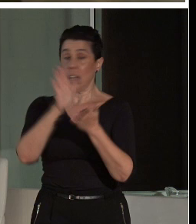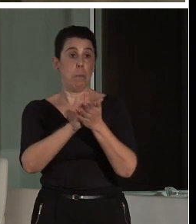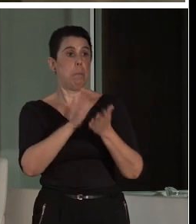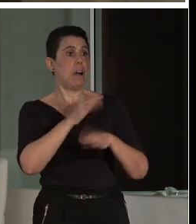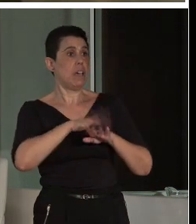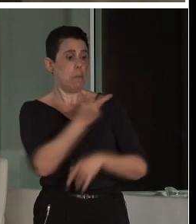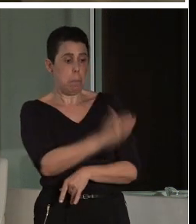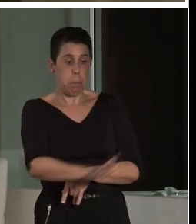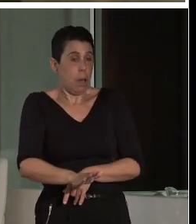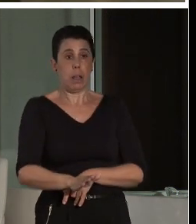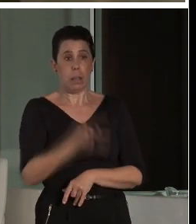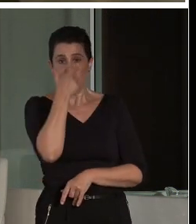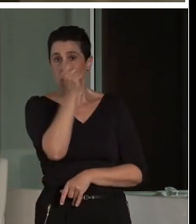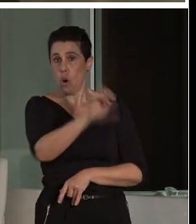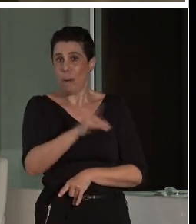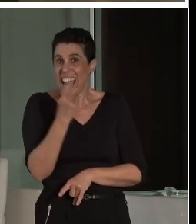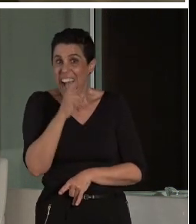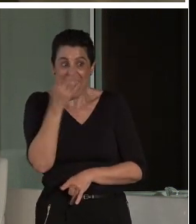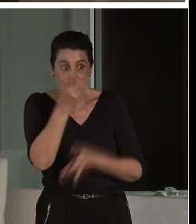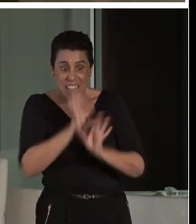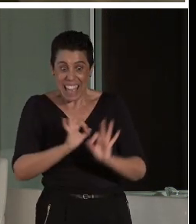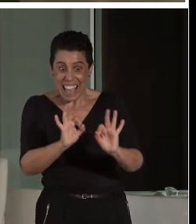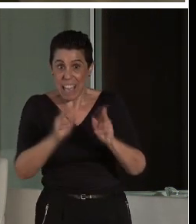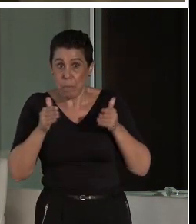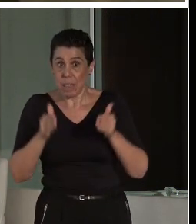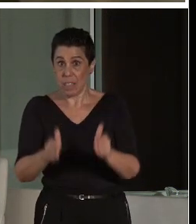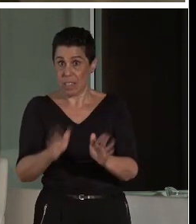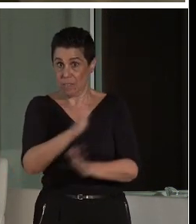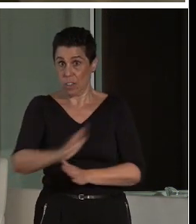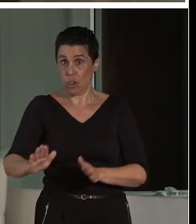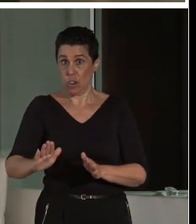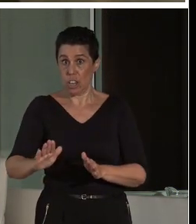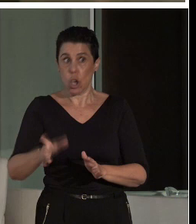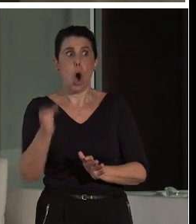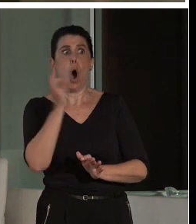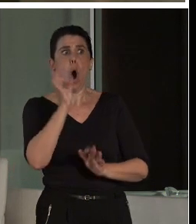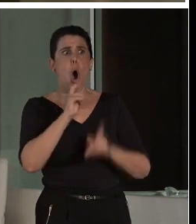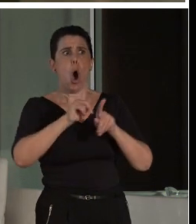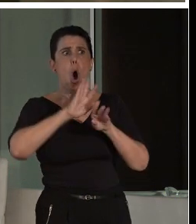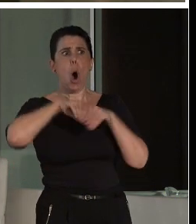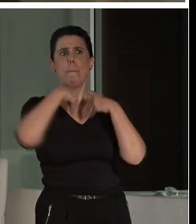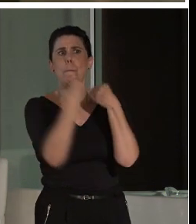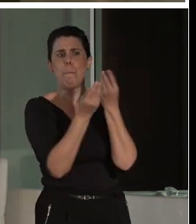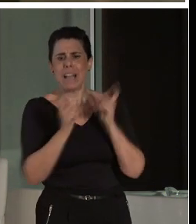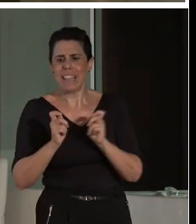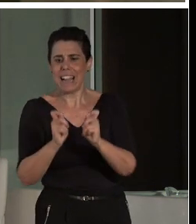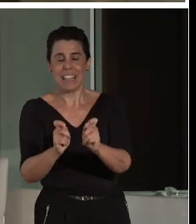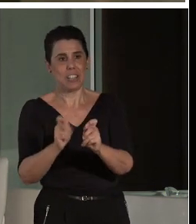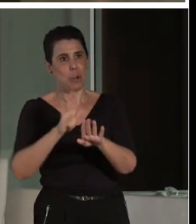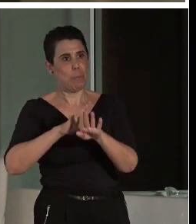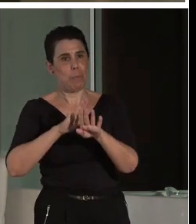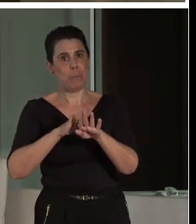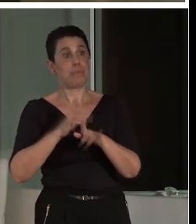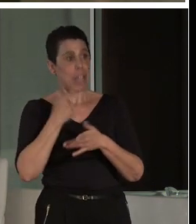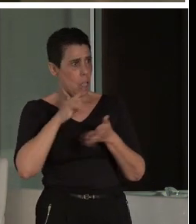O le hago un panel específico o mejor le doy material para que él construya. Tenemos un proyecto muy bonito, se llama